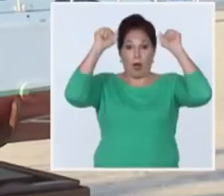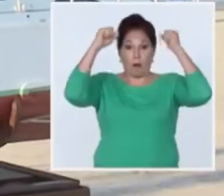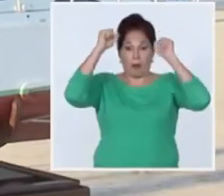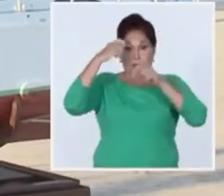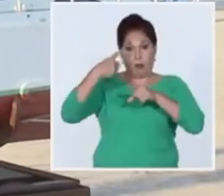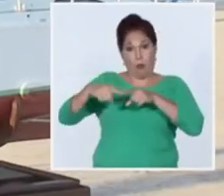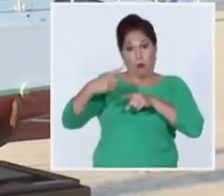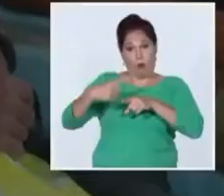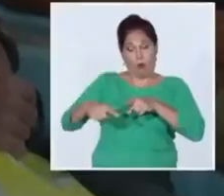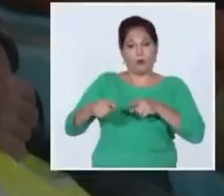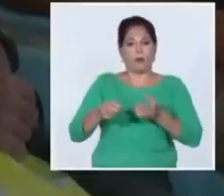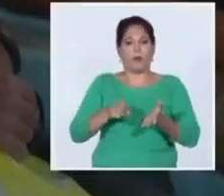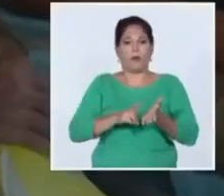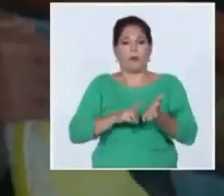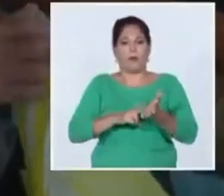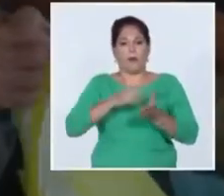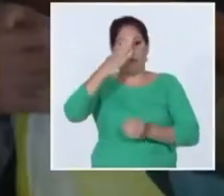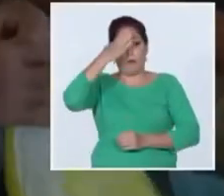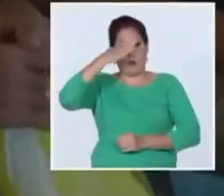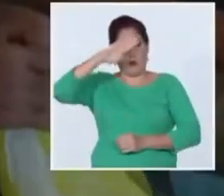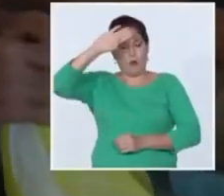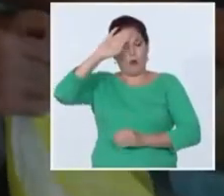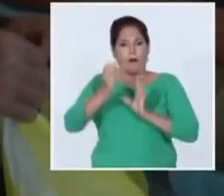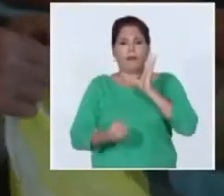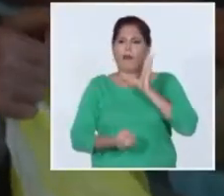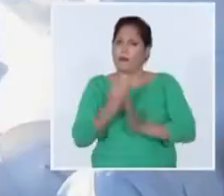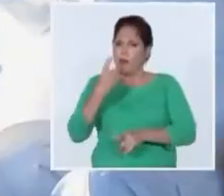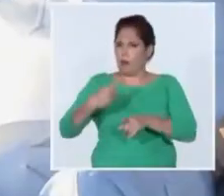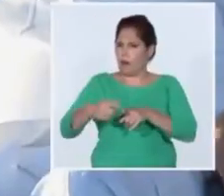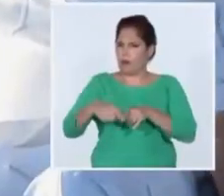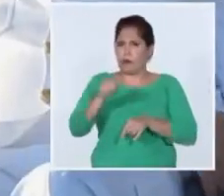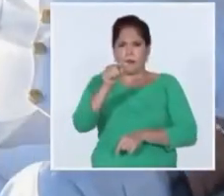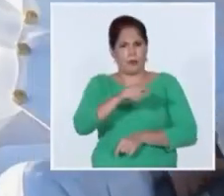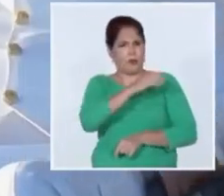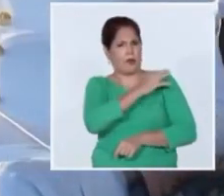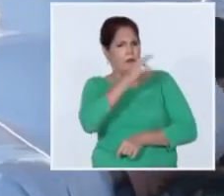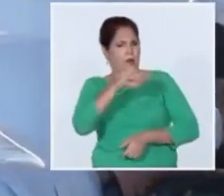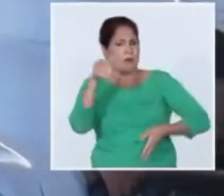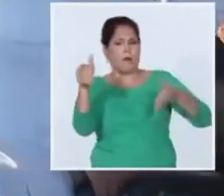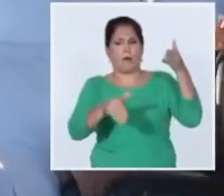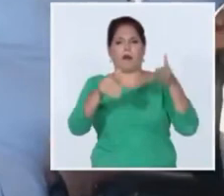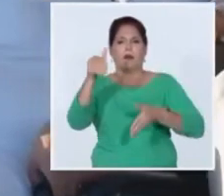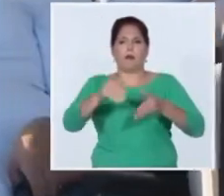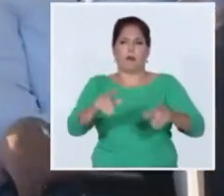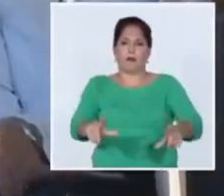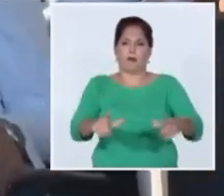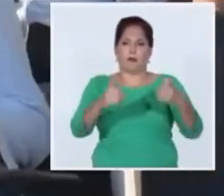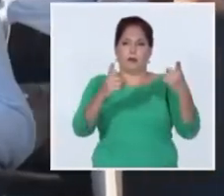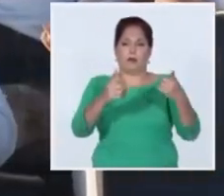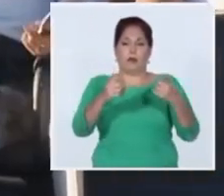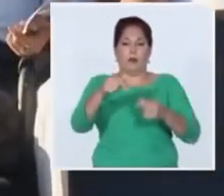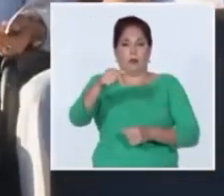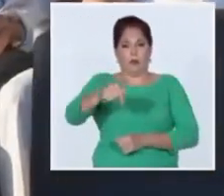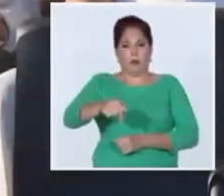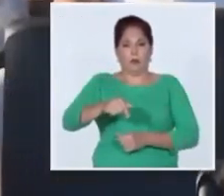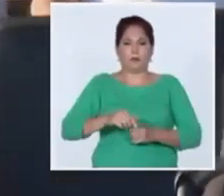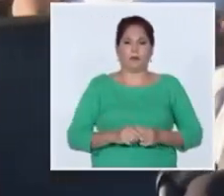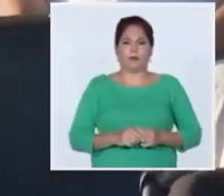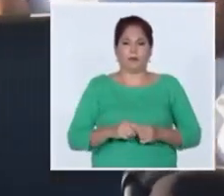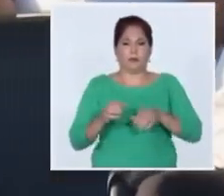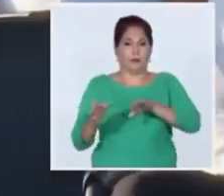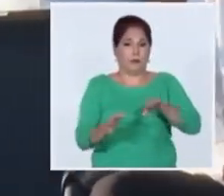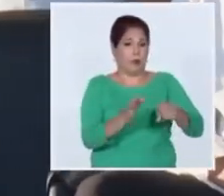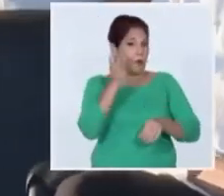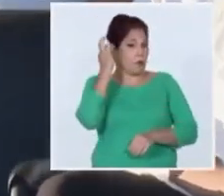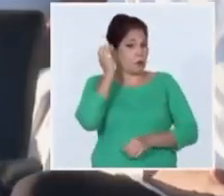militar acreditado en Cuba fundadores y otros invitados asistieron a la conmemoración somos la generación